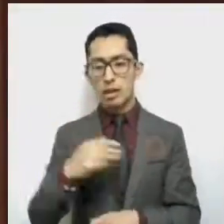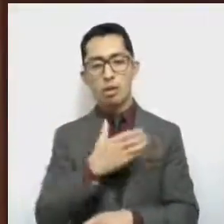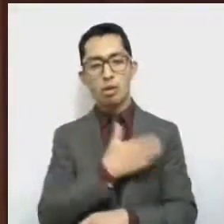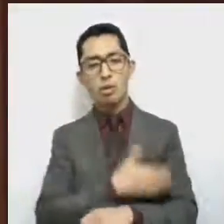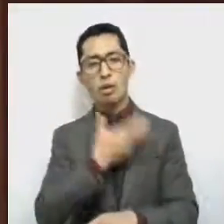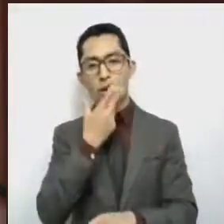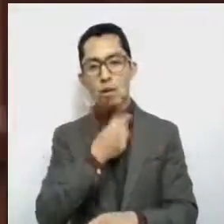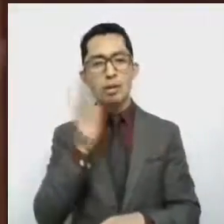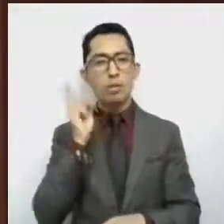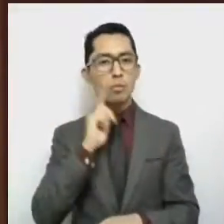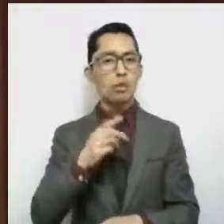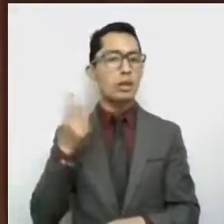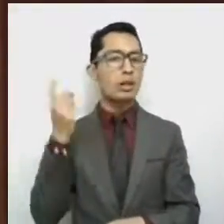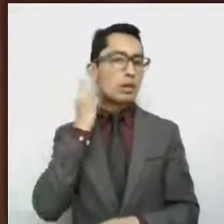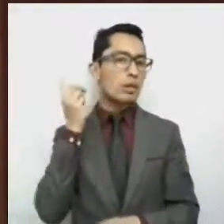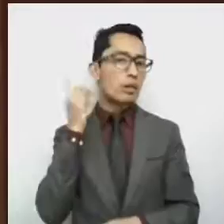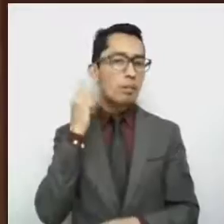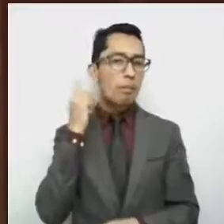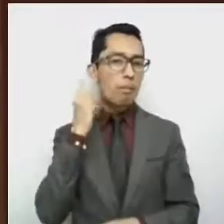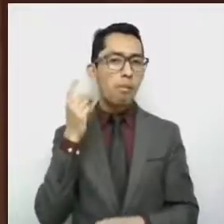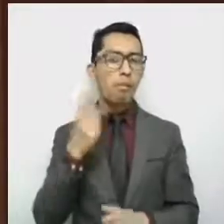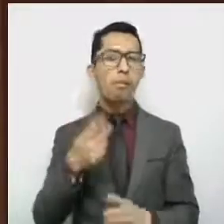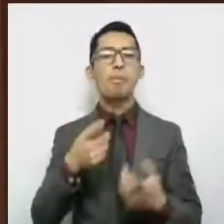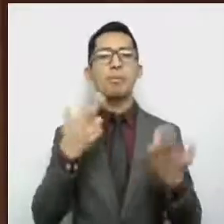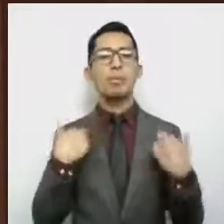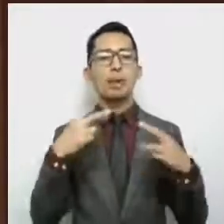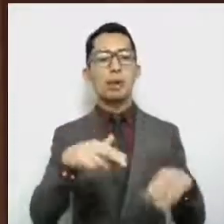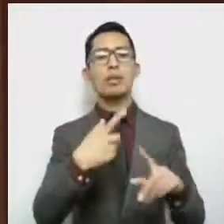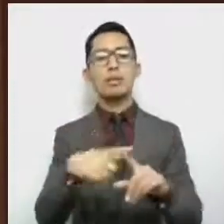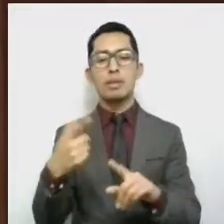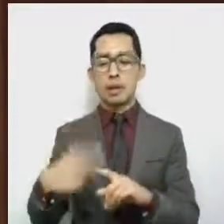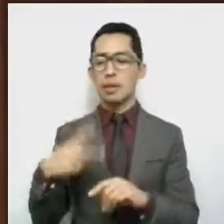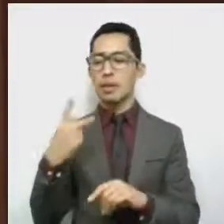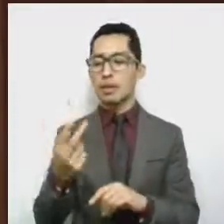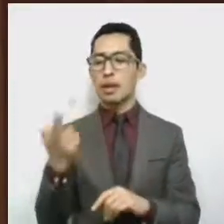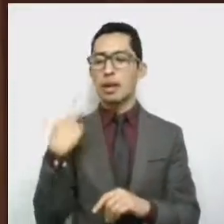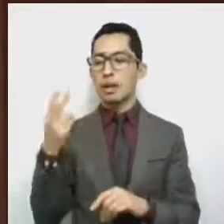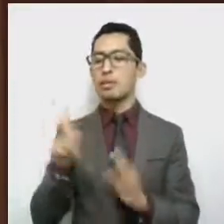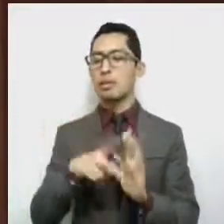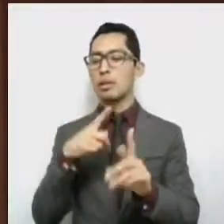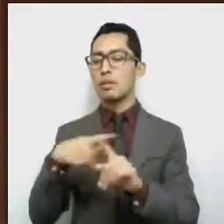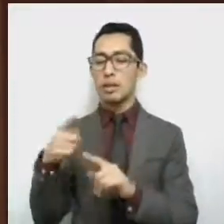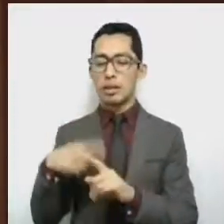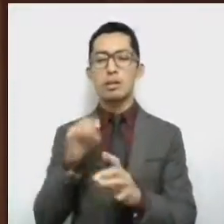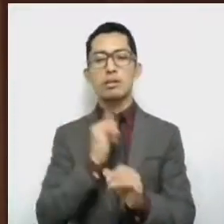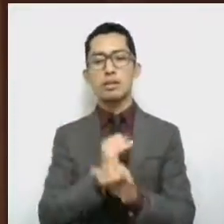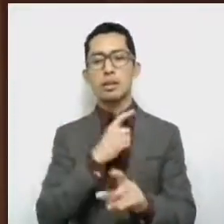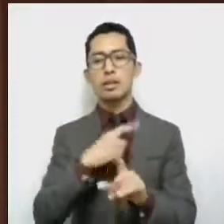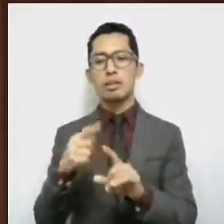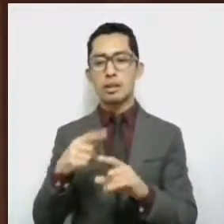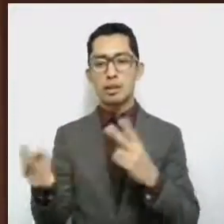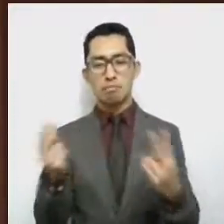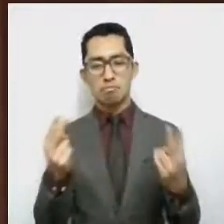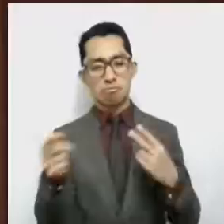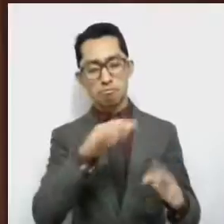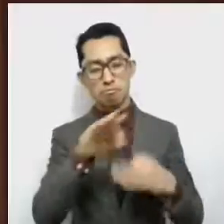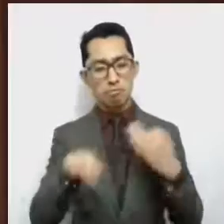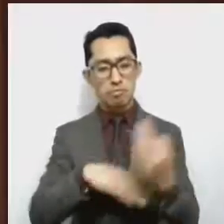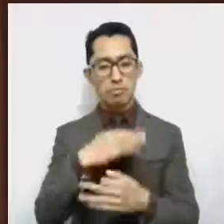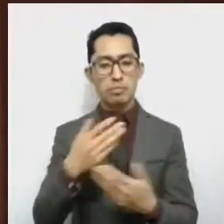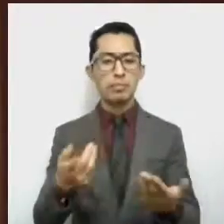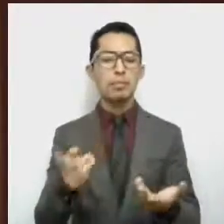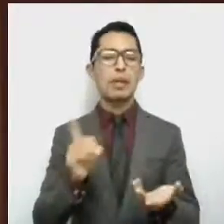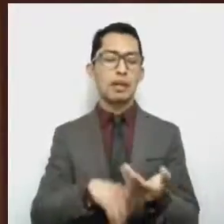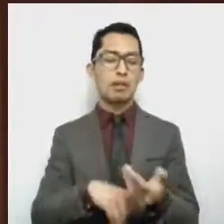diputados, representantes de los diferentes medios de comunicación, quienes nos siguen en las redes sociales, mexiquenses todos.